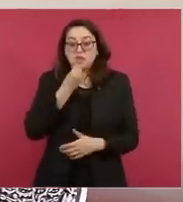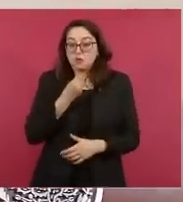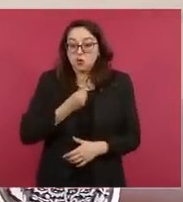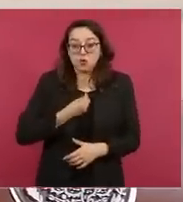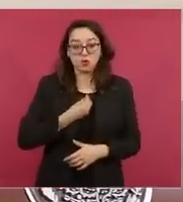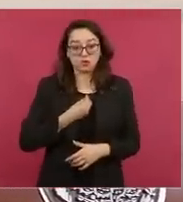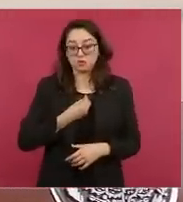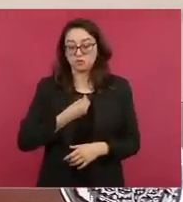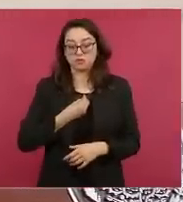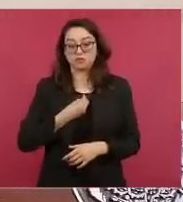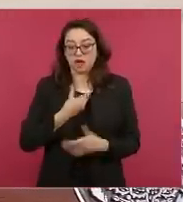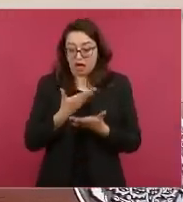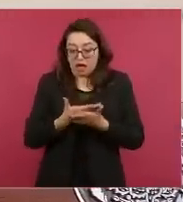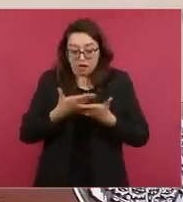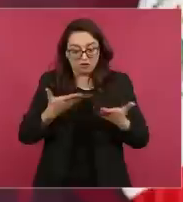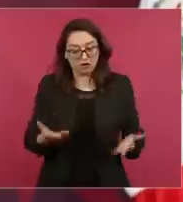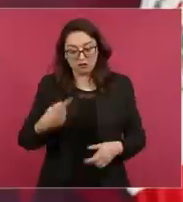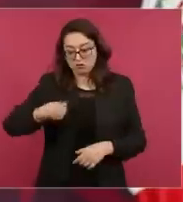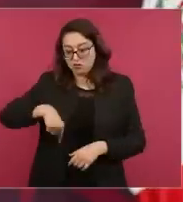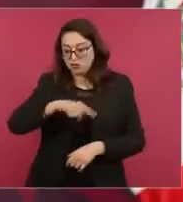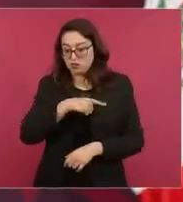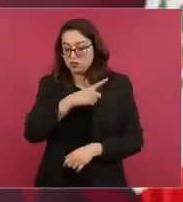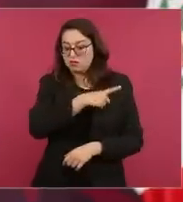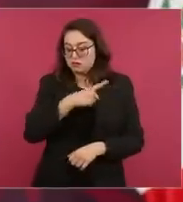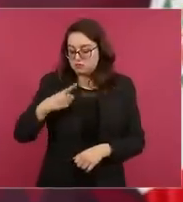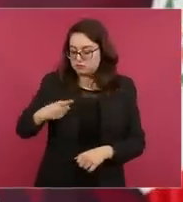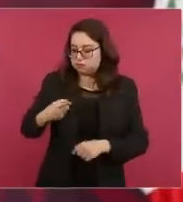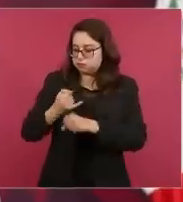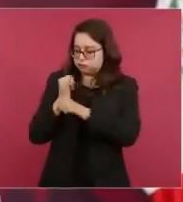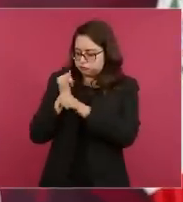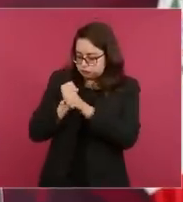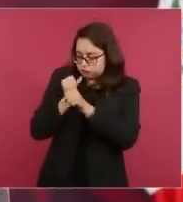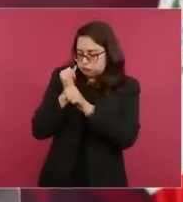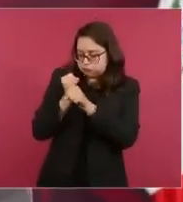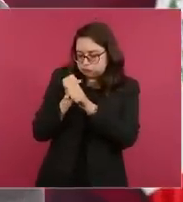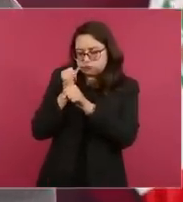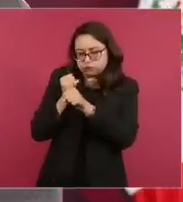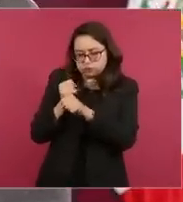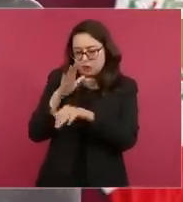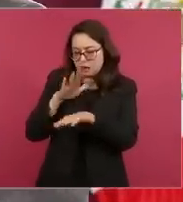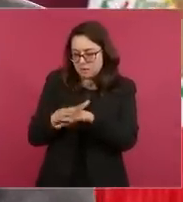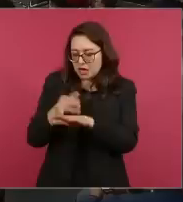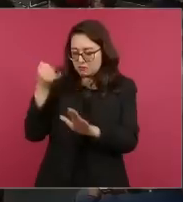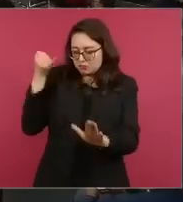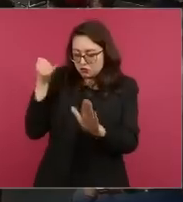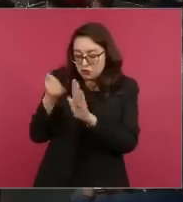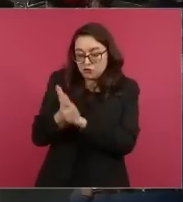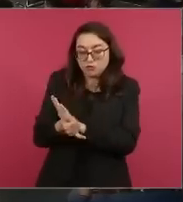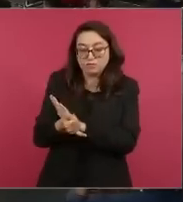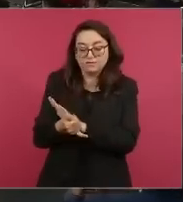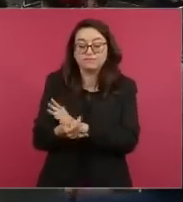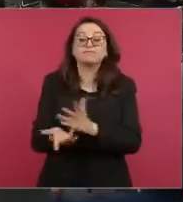me di cuenta, terminé de comprobar